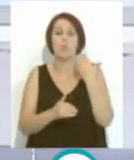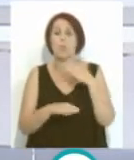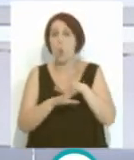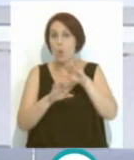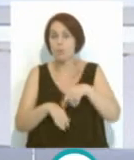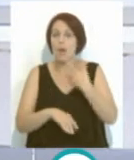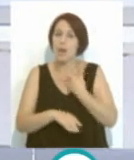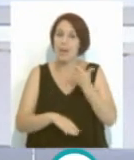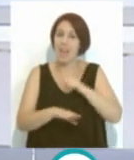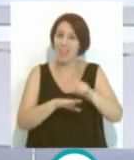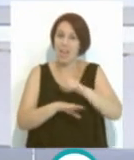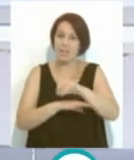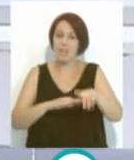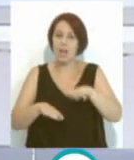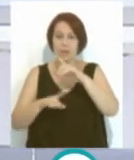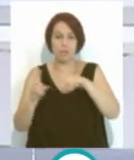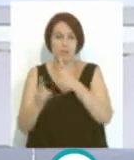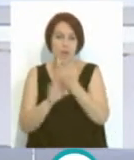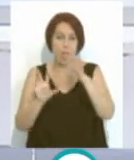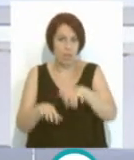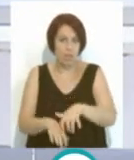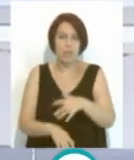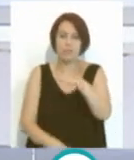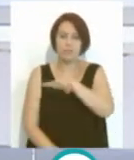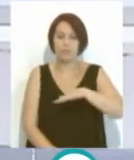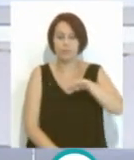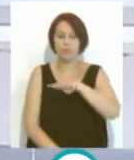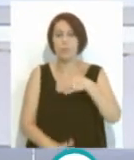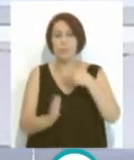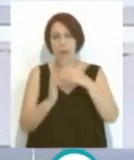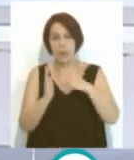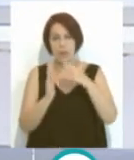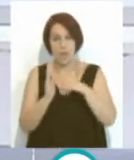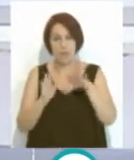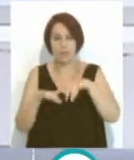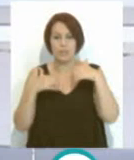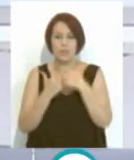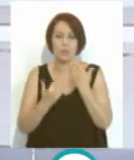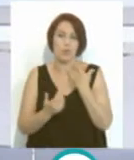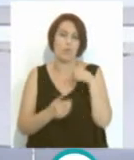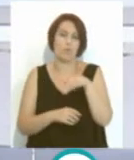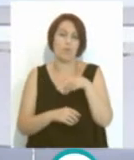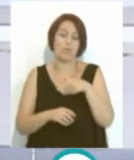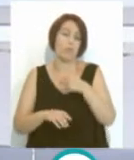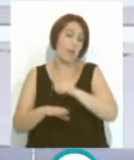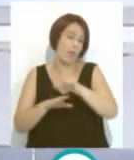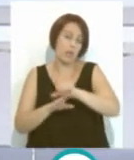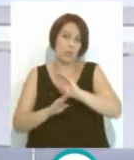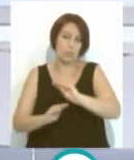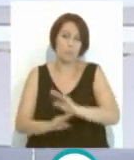entre la Unión Deportiva Levante y el Cádiz Club de Fútbol, en el Ciudad de Valencia, el estadio del equipo levantinista,